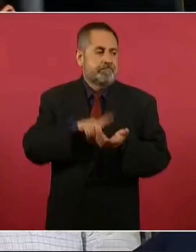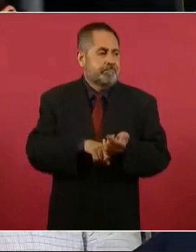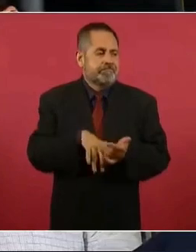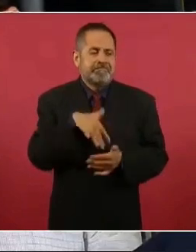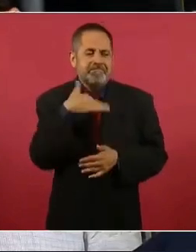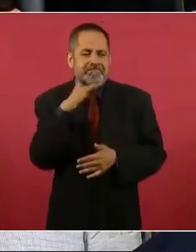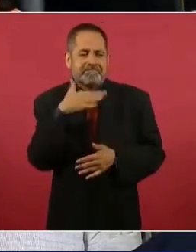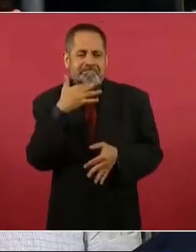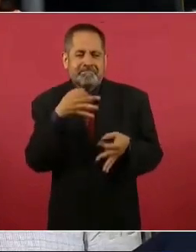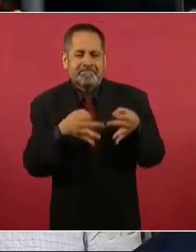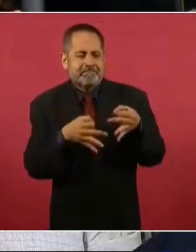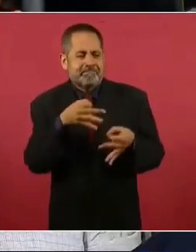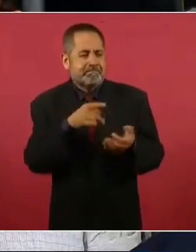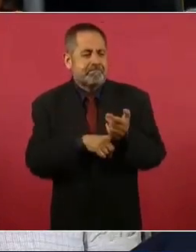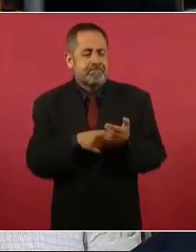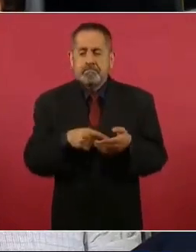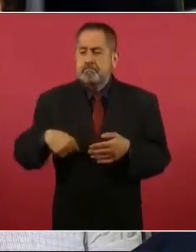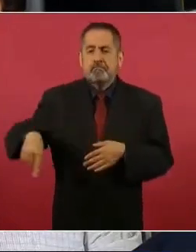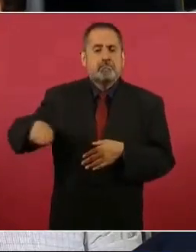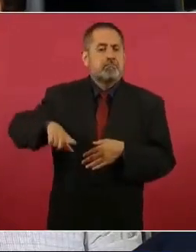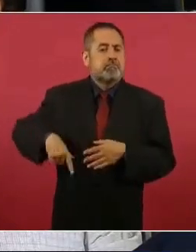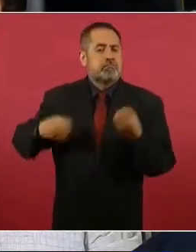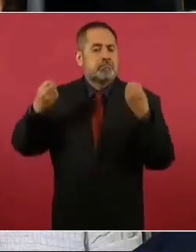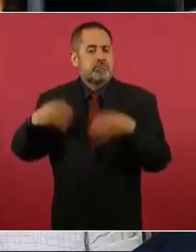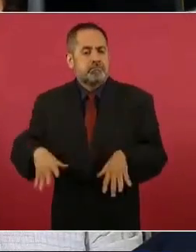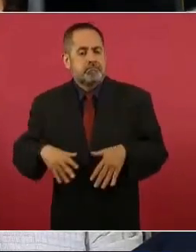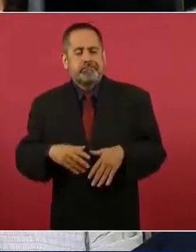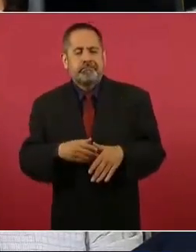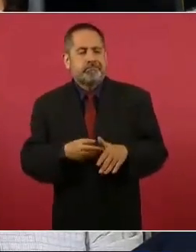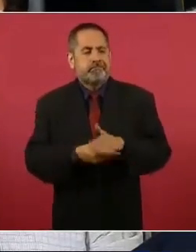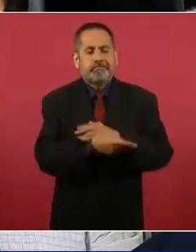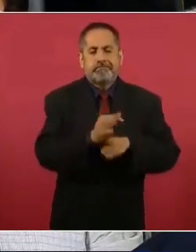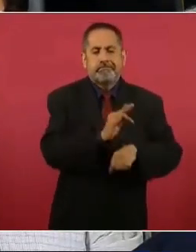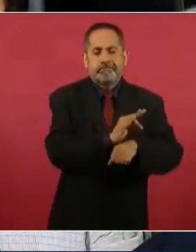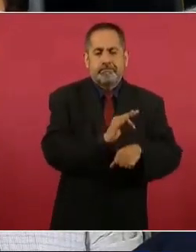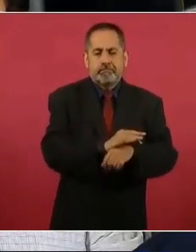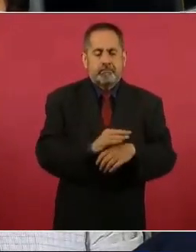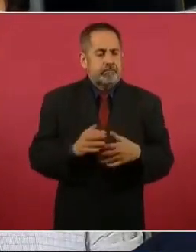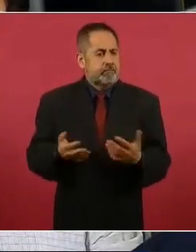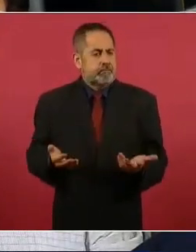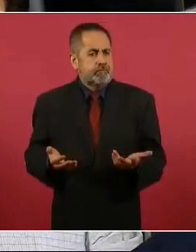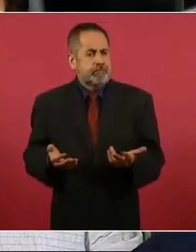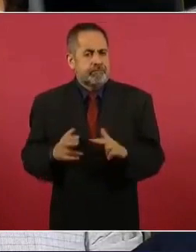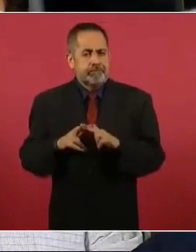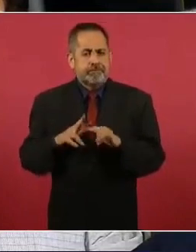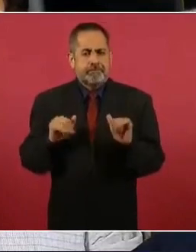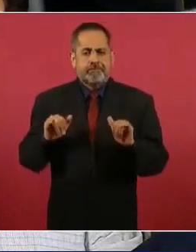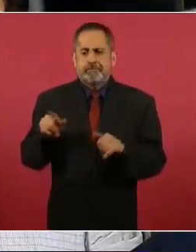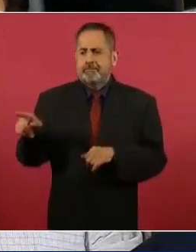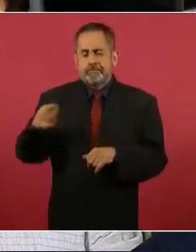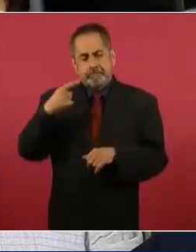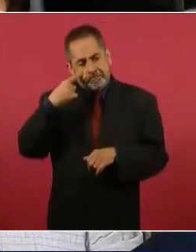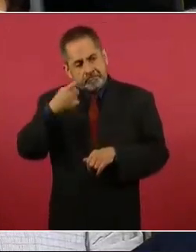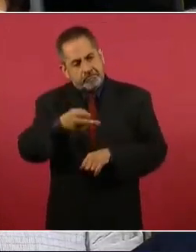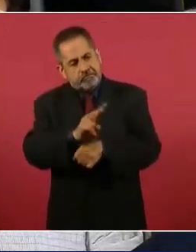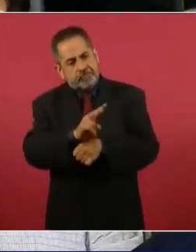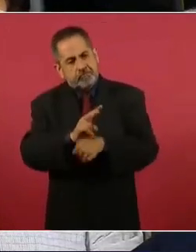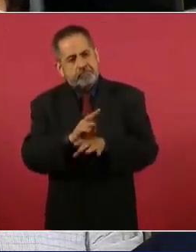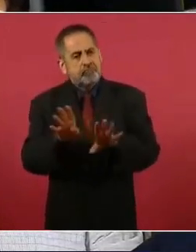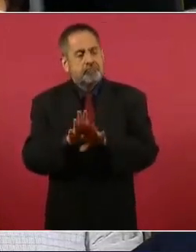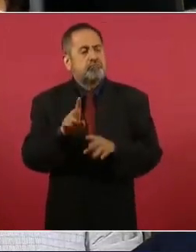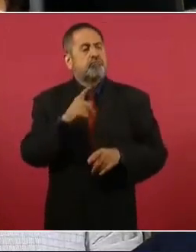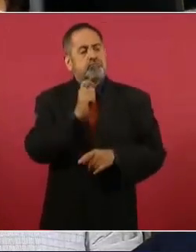en contra del Estado mexicano y el problema es que nadie y ninguna autoridad los supervisa.